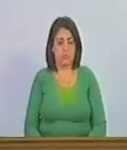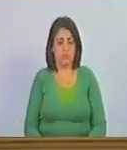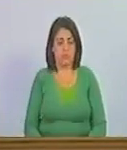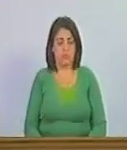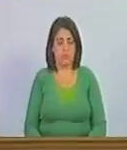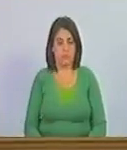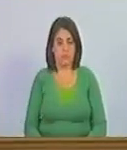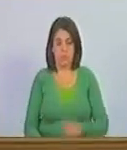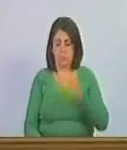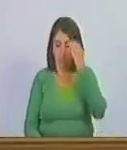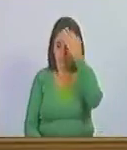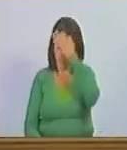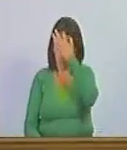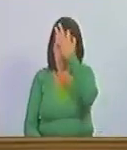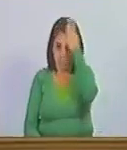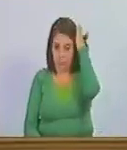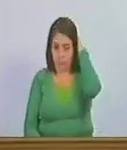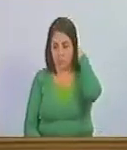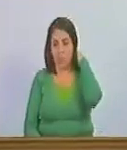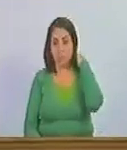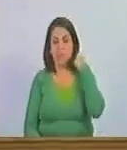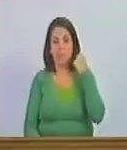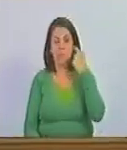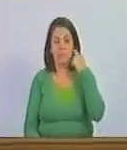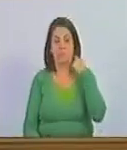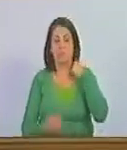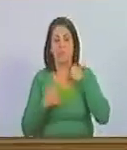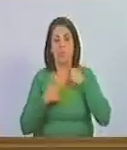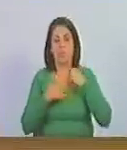Quiero tomar el derecho de palabra